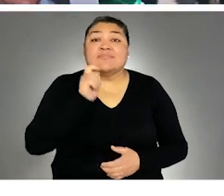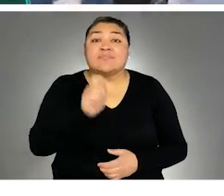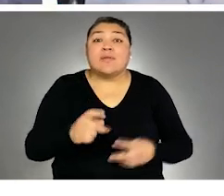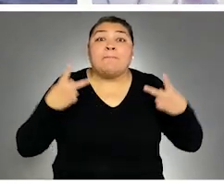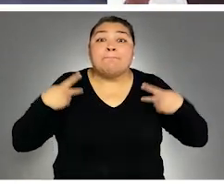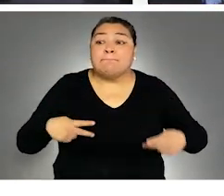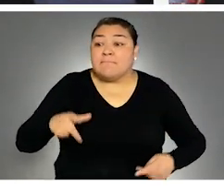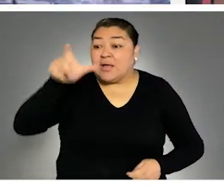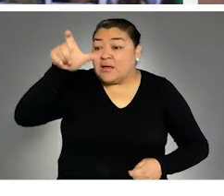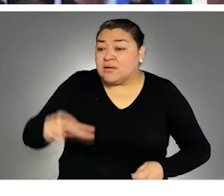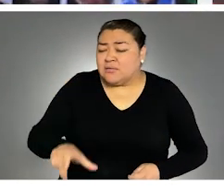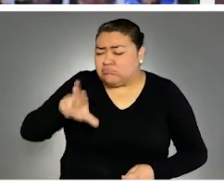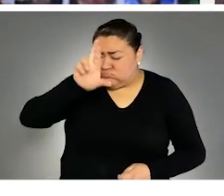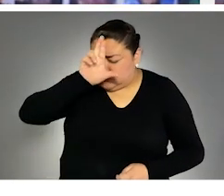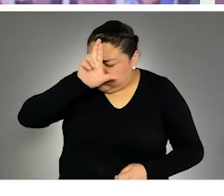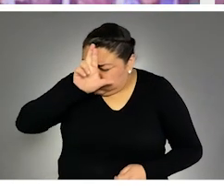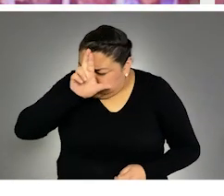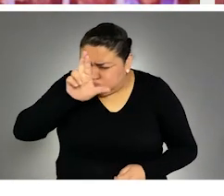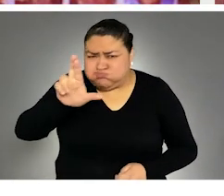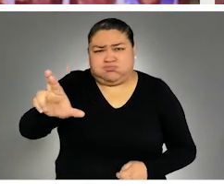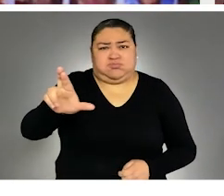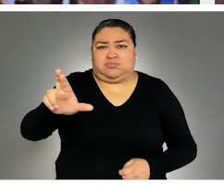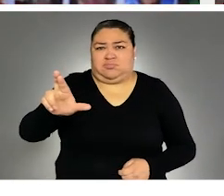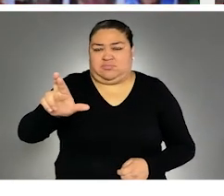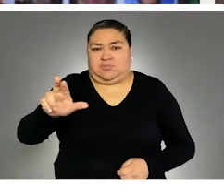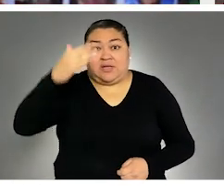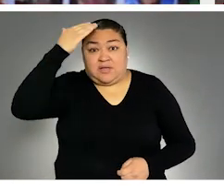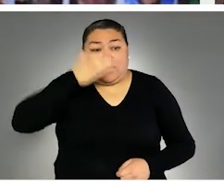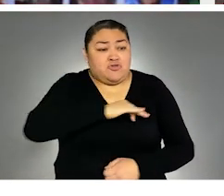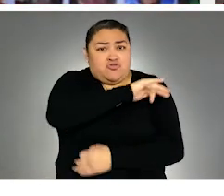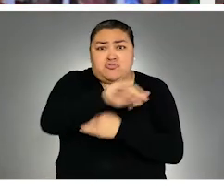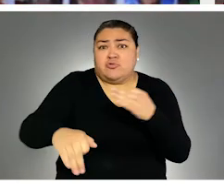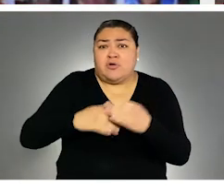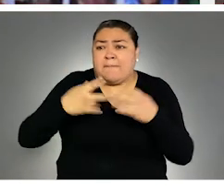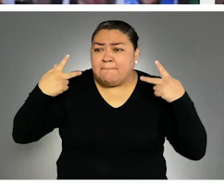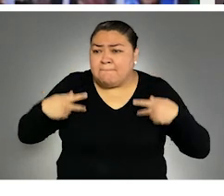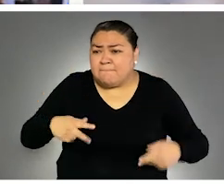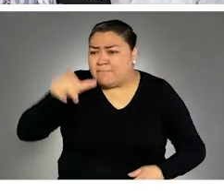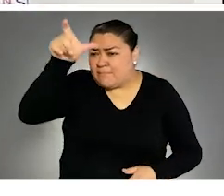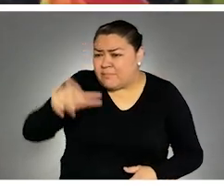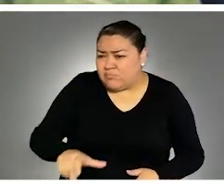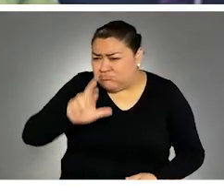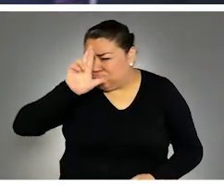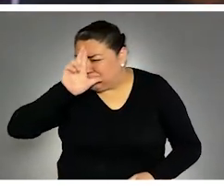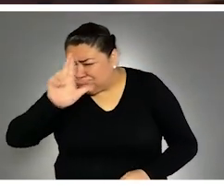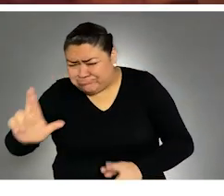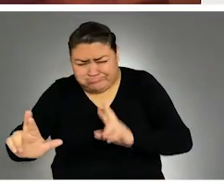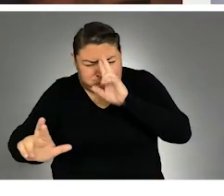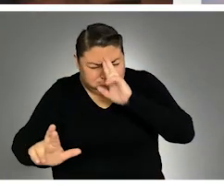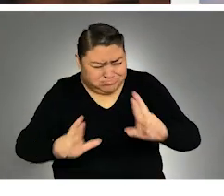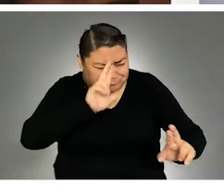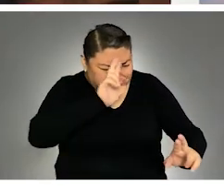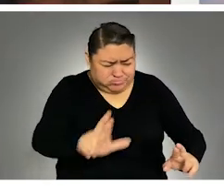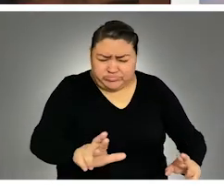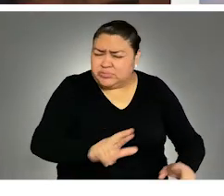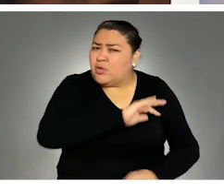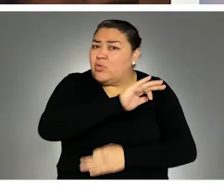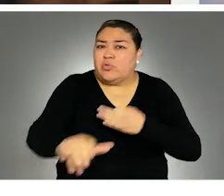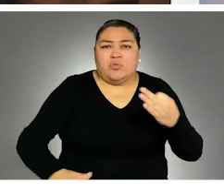La dignidad humana no tiene categorías, es única y es plena para todas y todos.